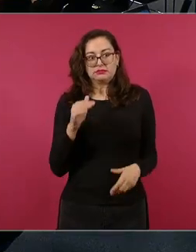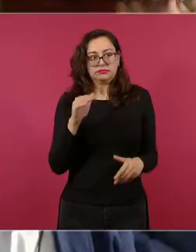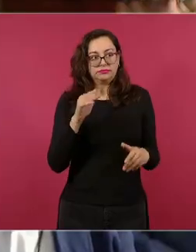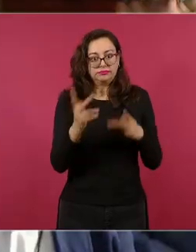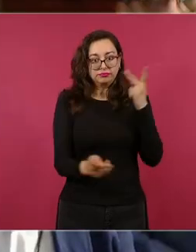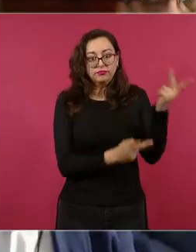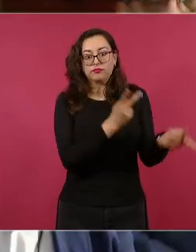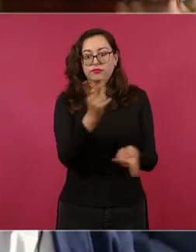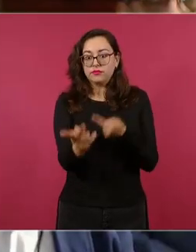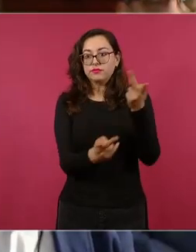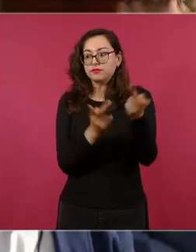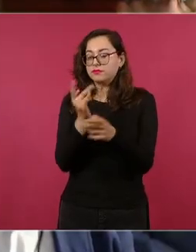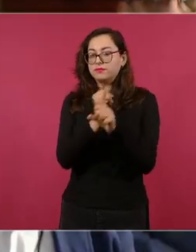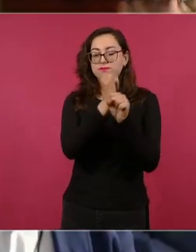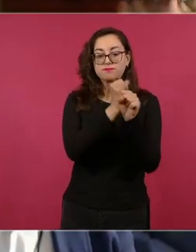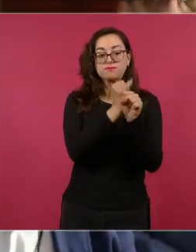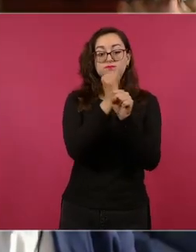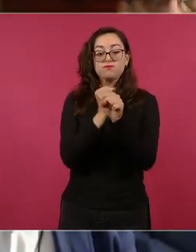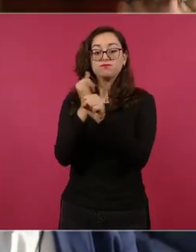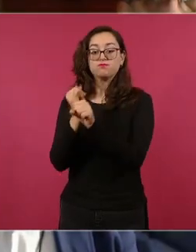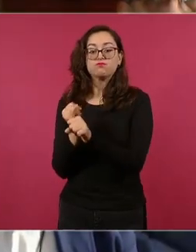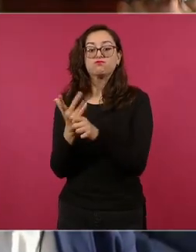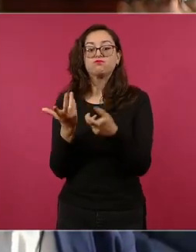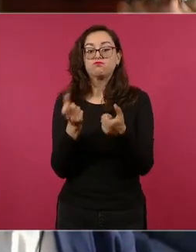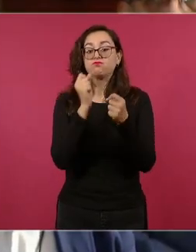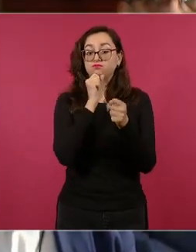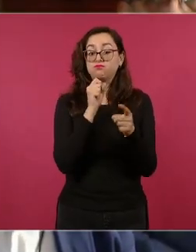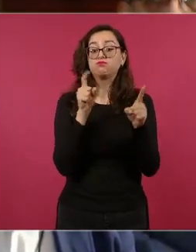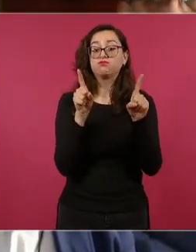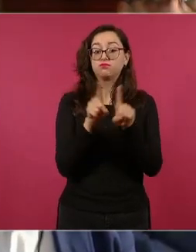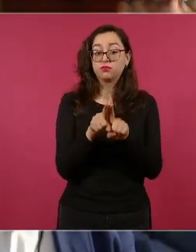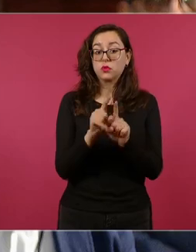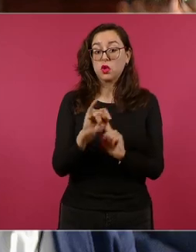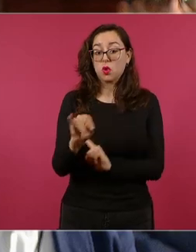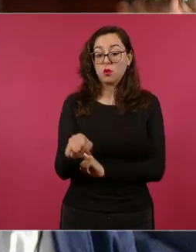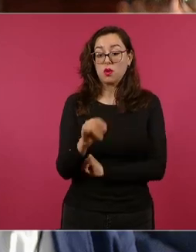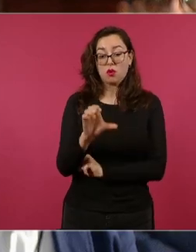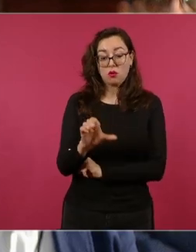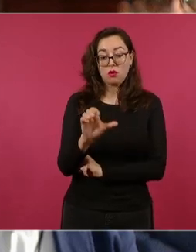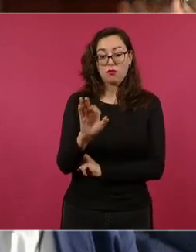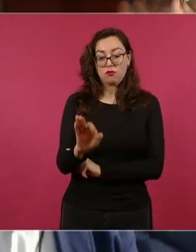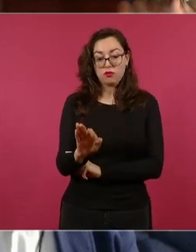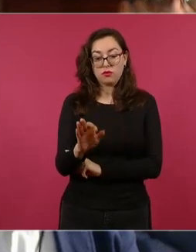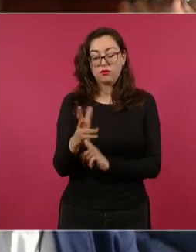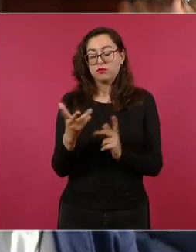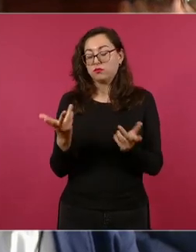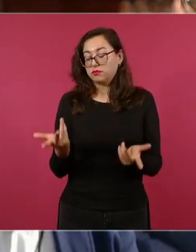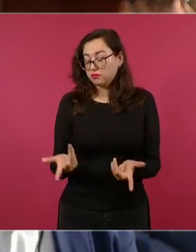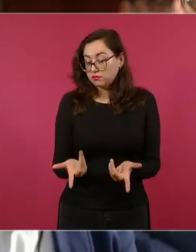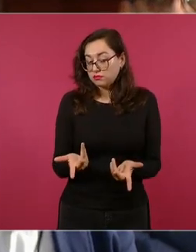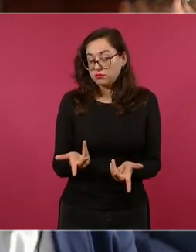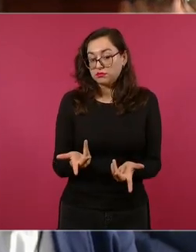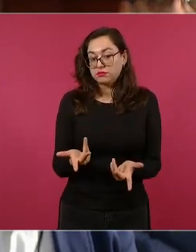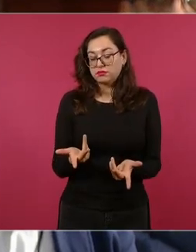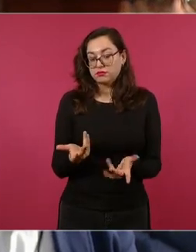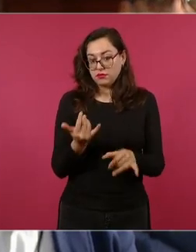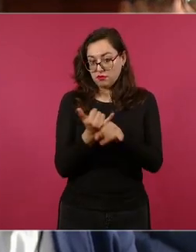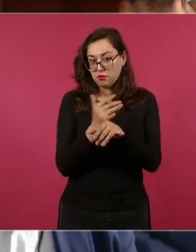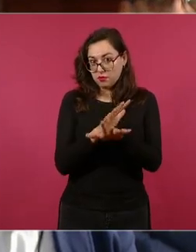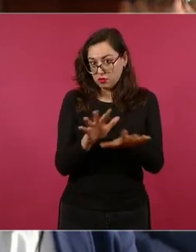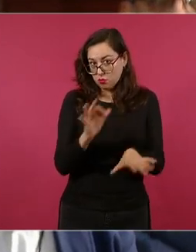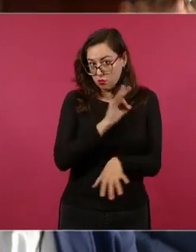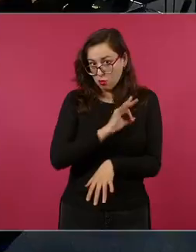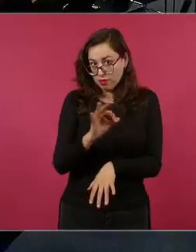bastante e incluso en corrección de algunas de las cosas de Jóvenes Construyendo el Futuro preguntarle presidente esta información